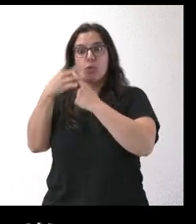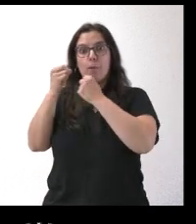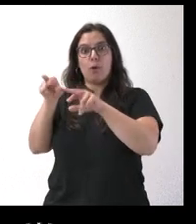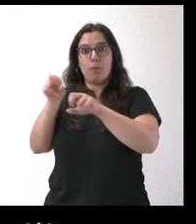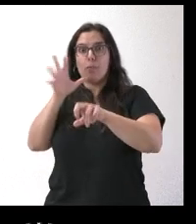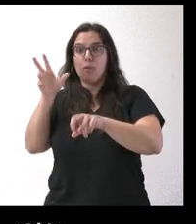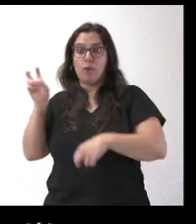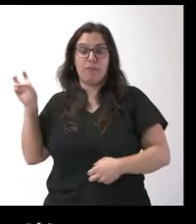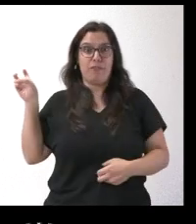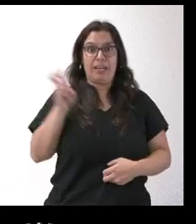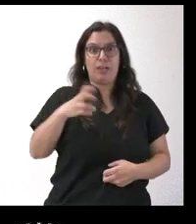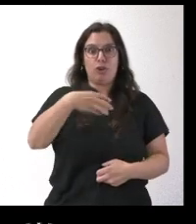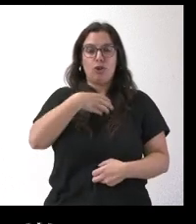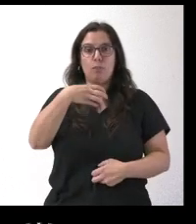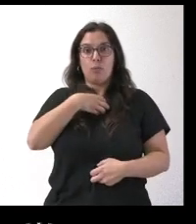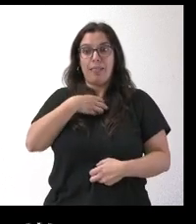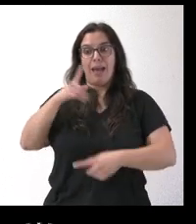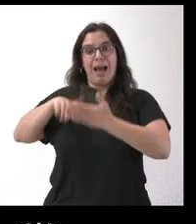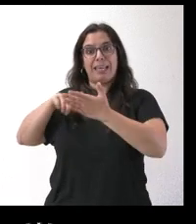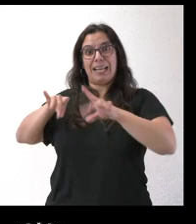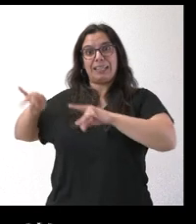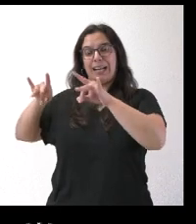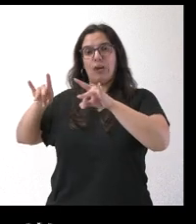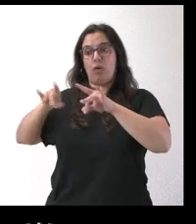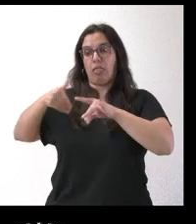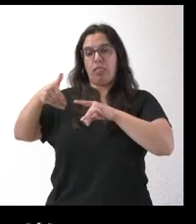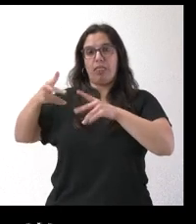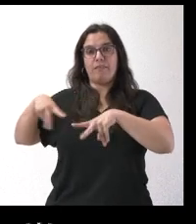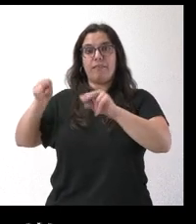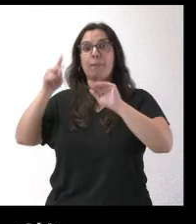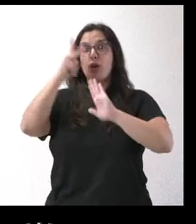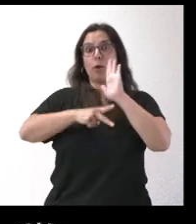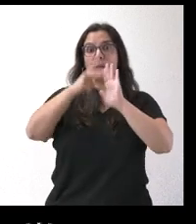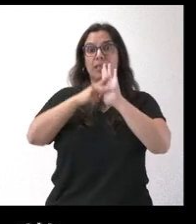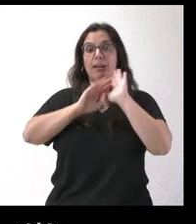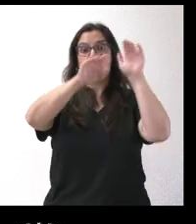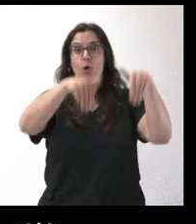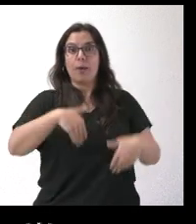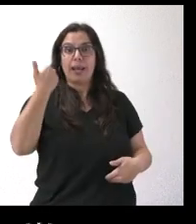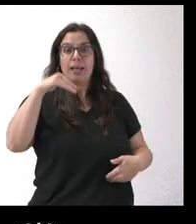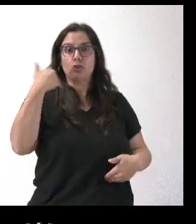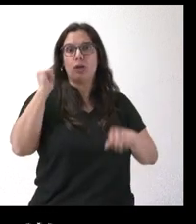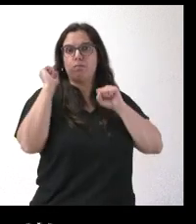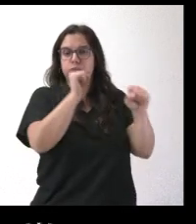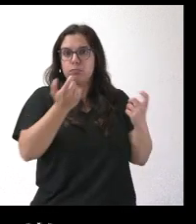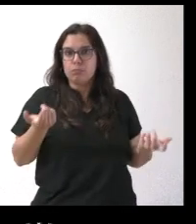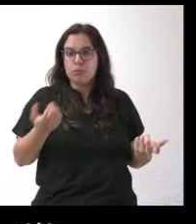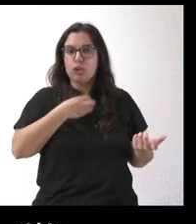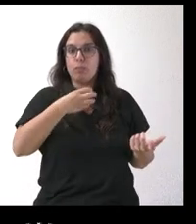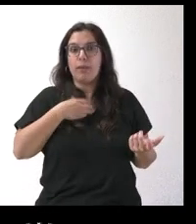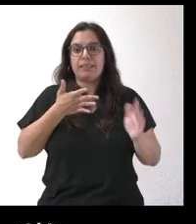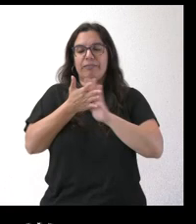escasos días deberá abandonar los terrenos alquilados. Pero la normativa le impide volver a Soria, por lo que tiene que tener a sus ovejas en